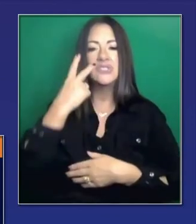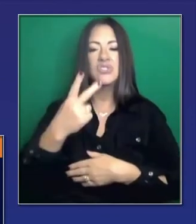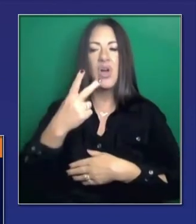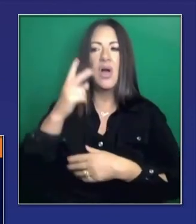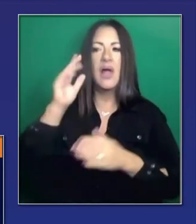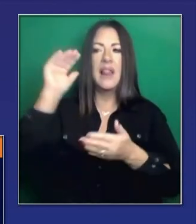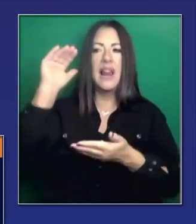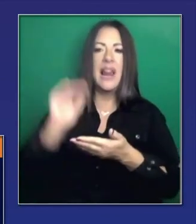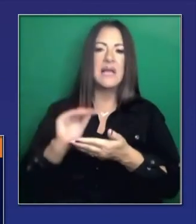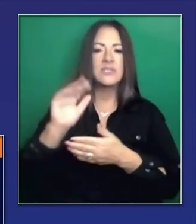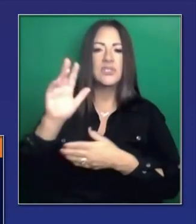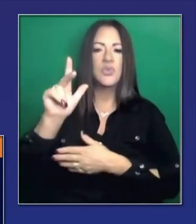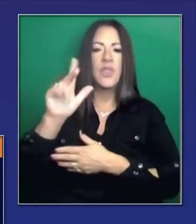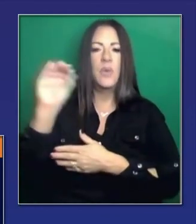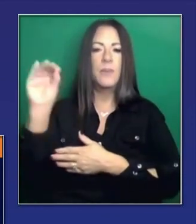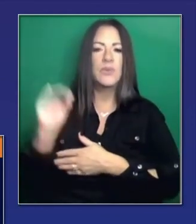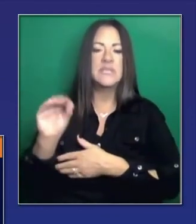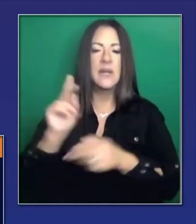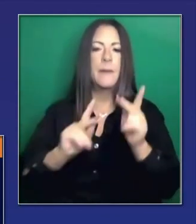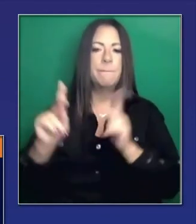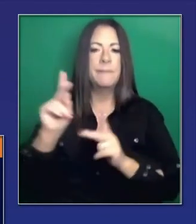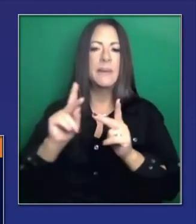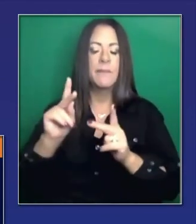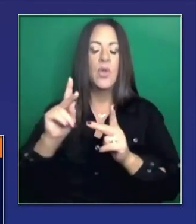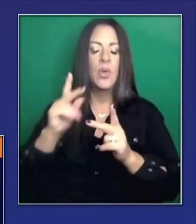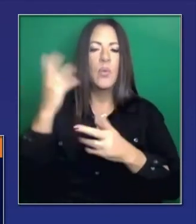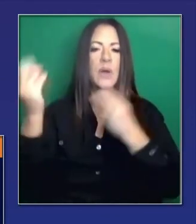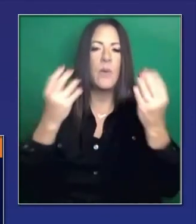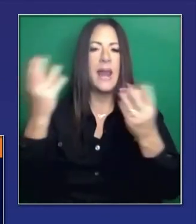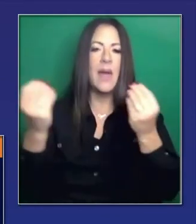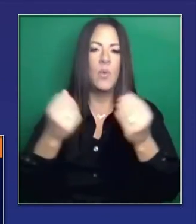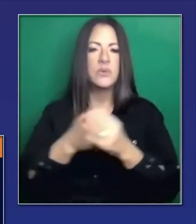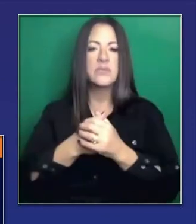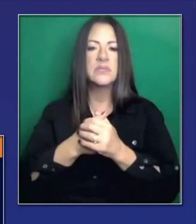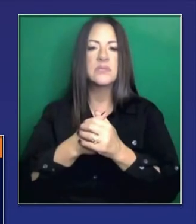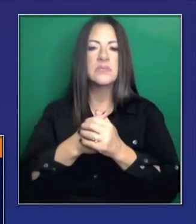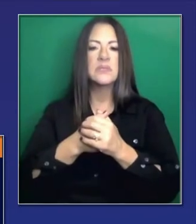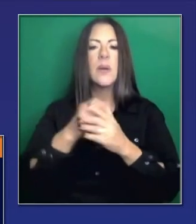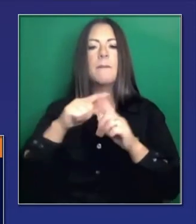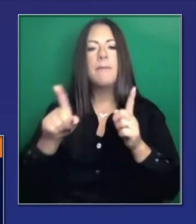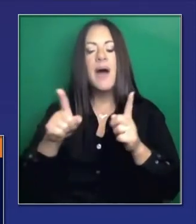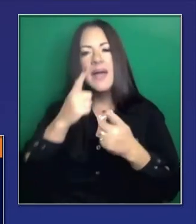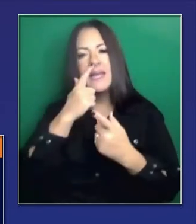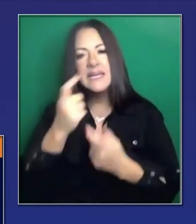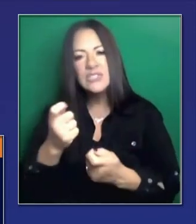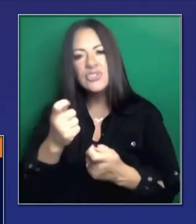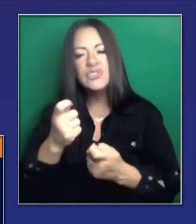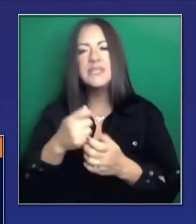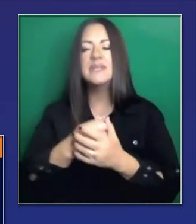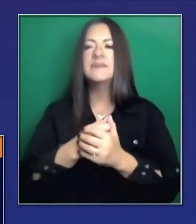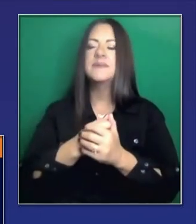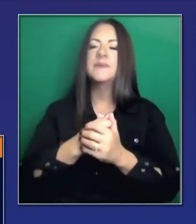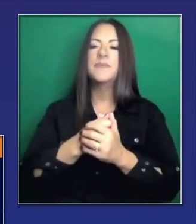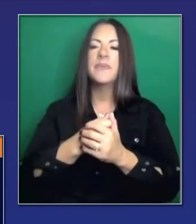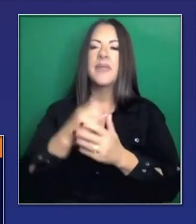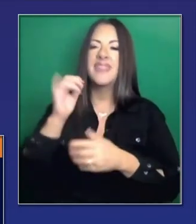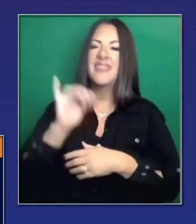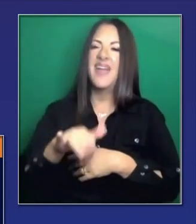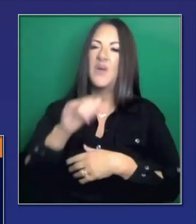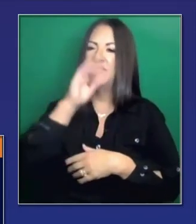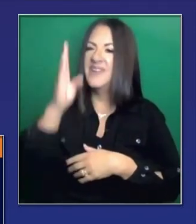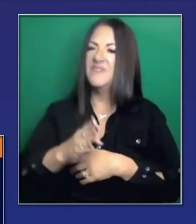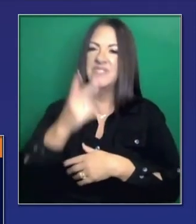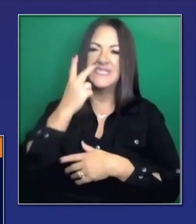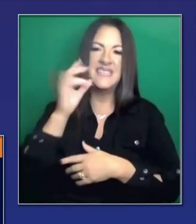de movilidad de 23% en base al tráfico de un año anterior. Esto tendría sentido, pero lo interesante son volúmenes que no hemos